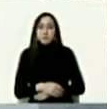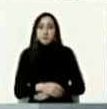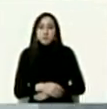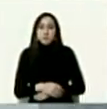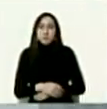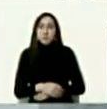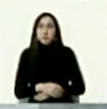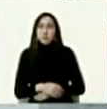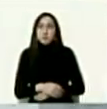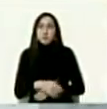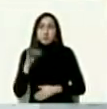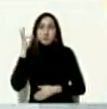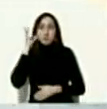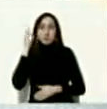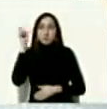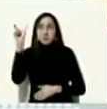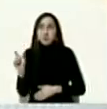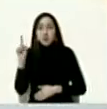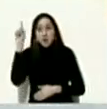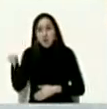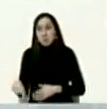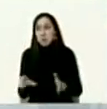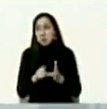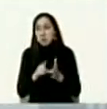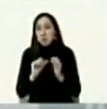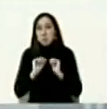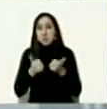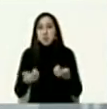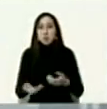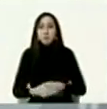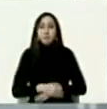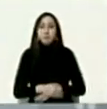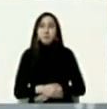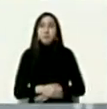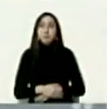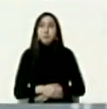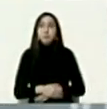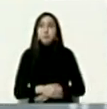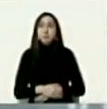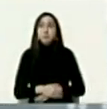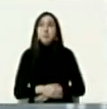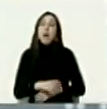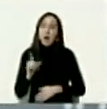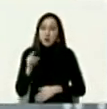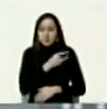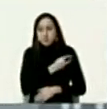Jessica también estaba en el liceo ya estaba en la universidad